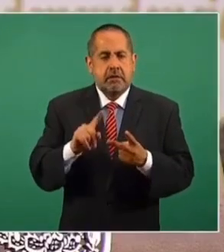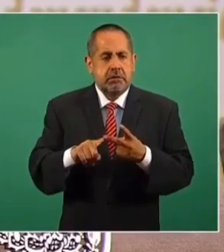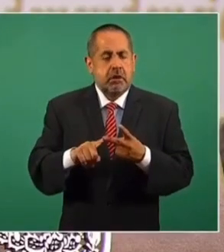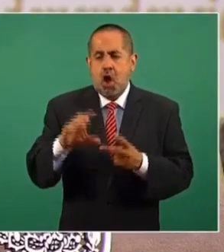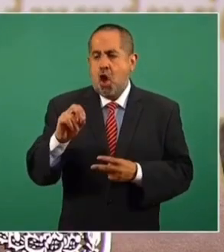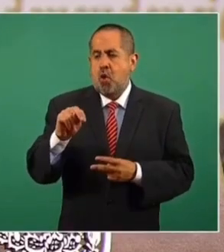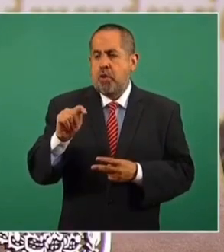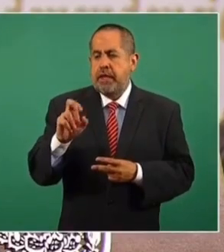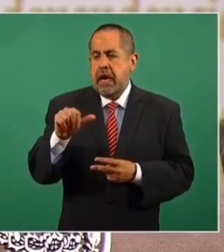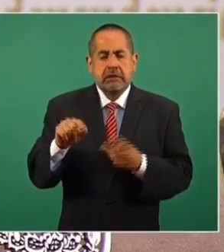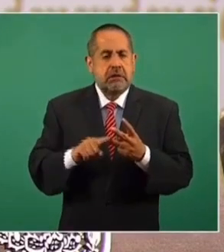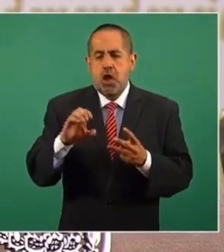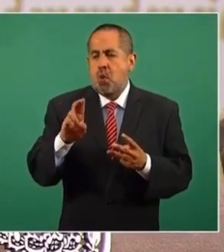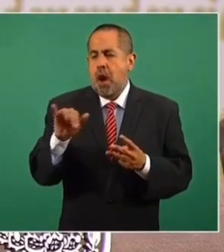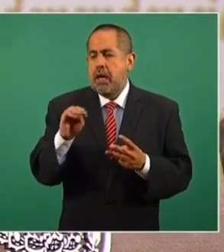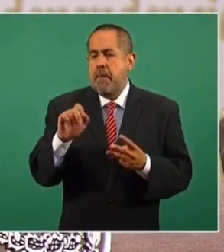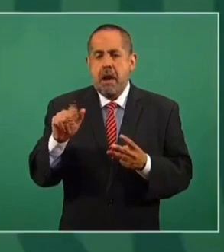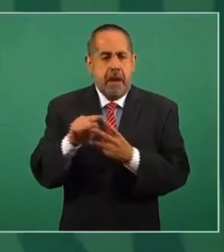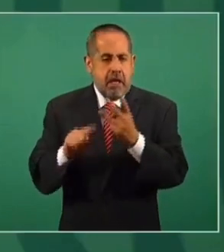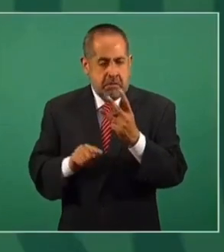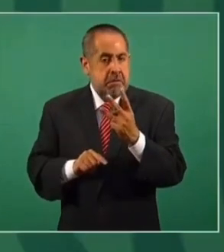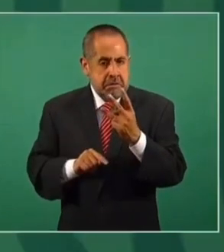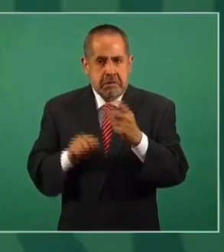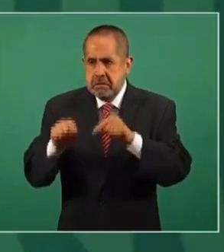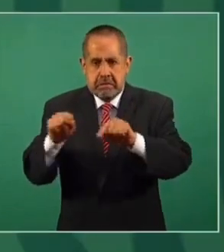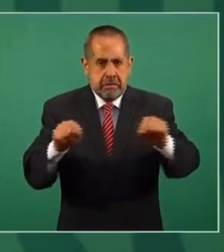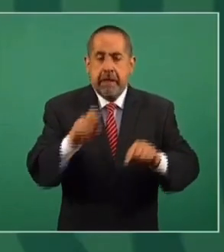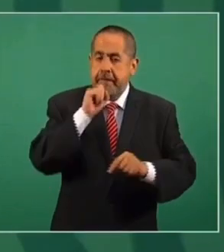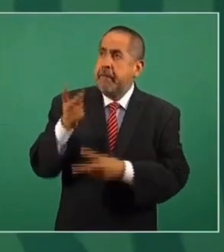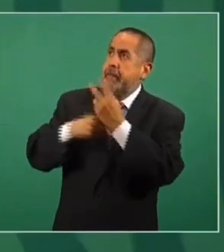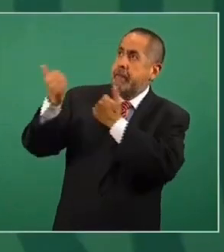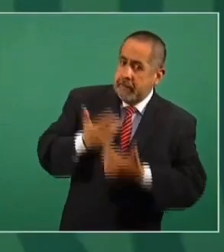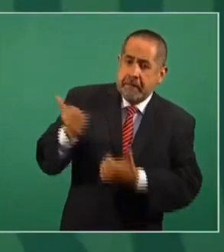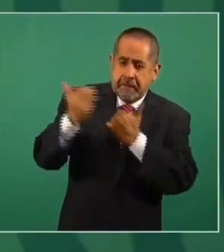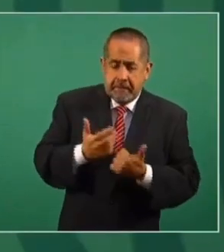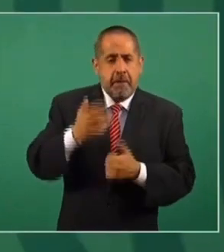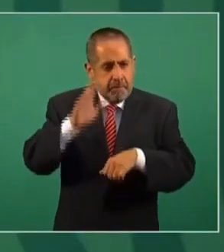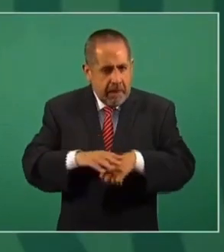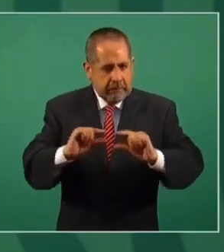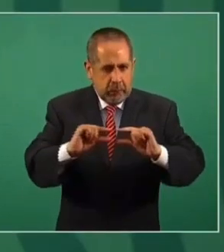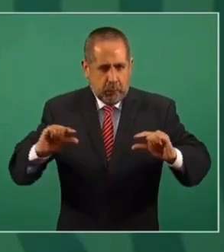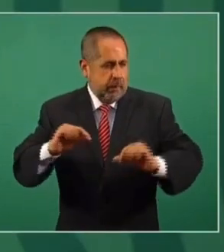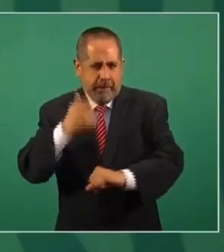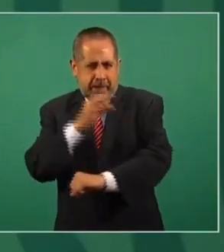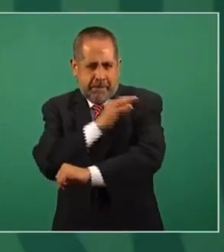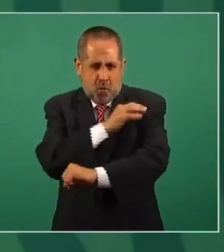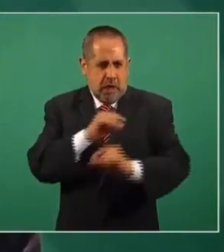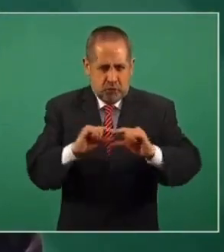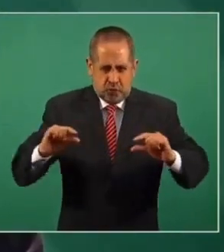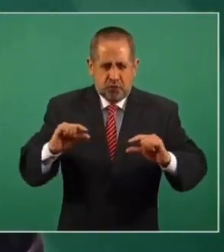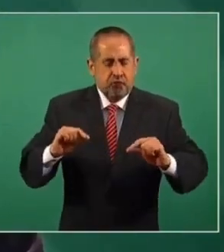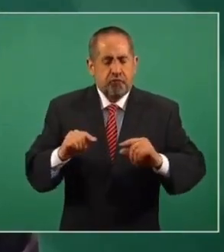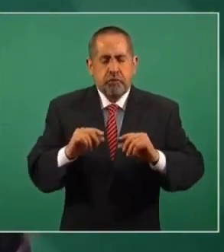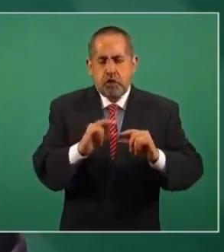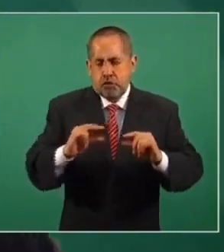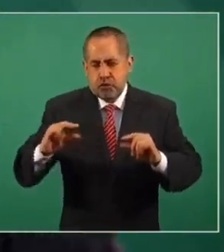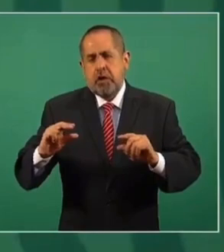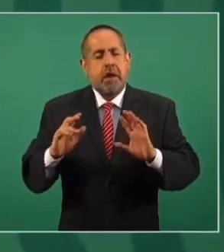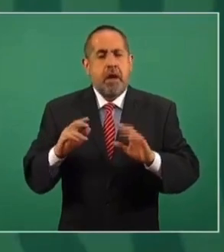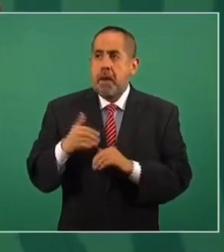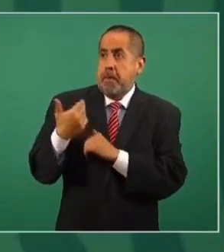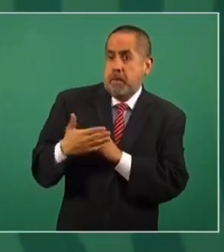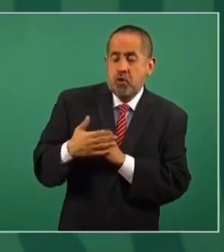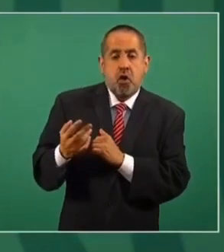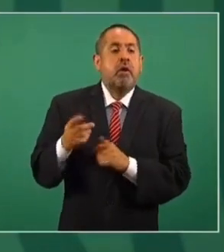Magdalena Contreras y Cuejimalpa. Y vamos a seguir recibiendo dosis y pronto ya se incorpora